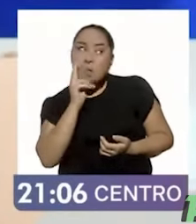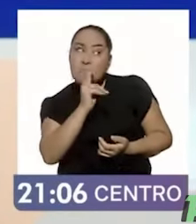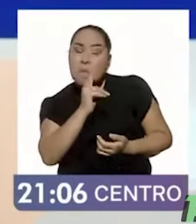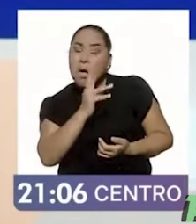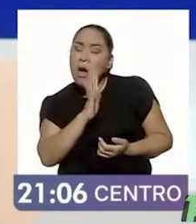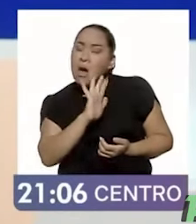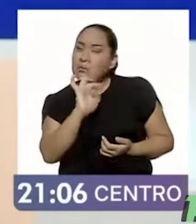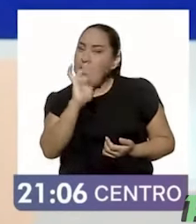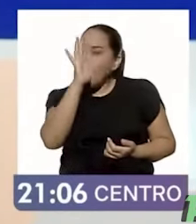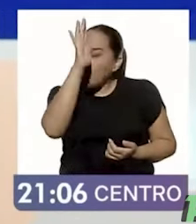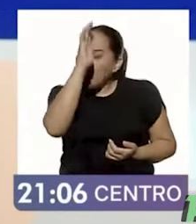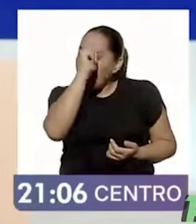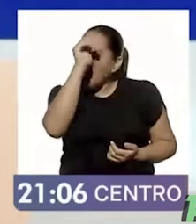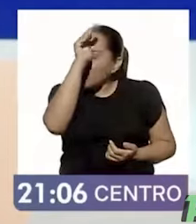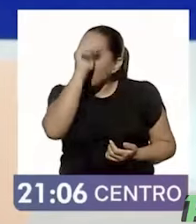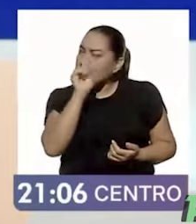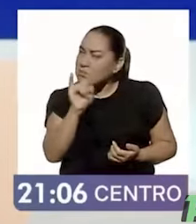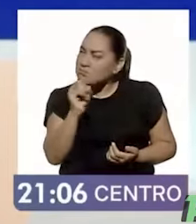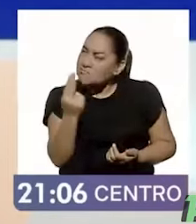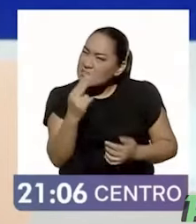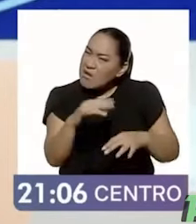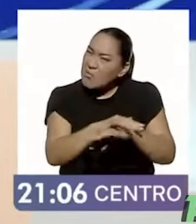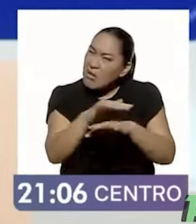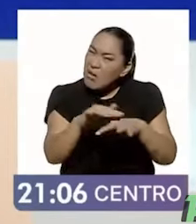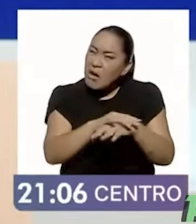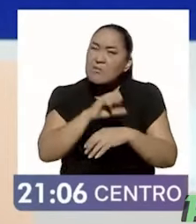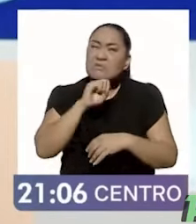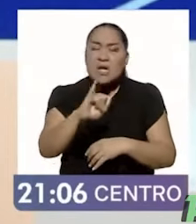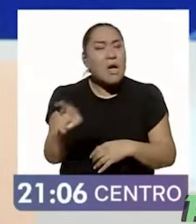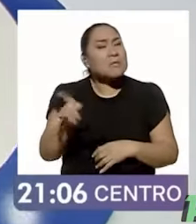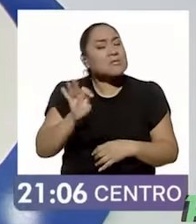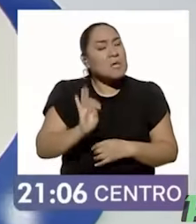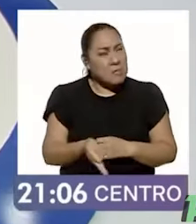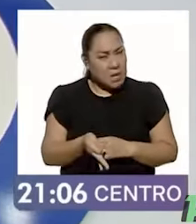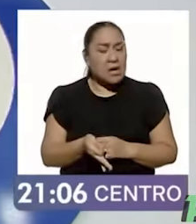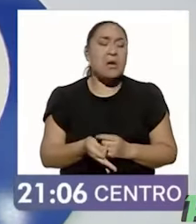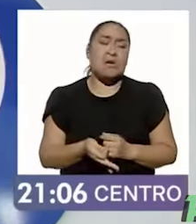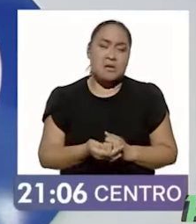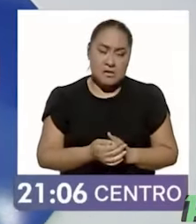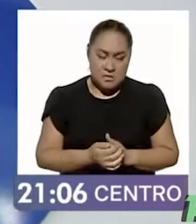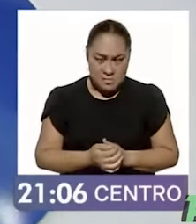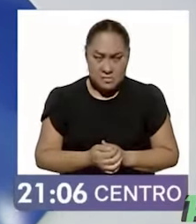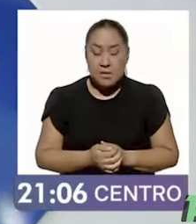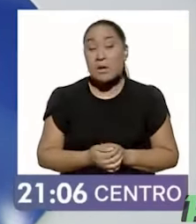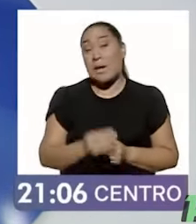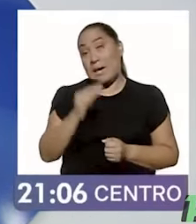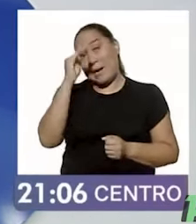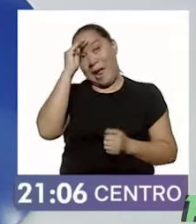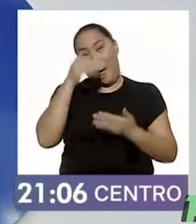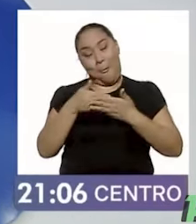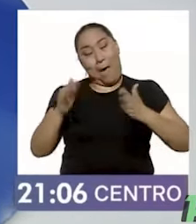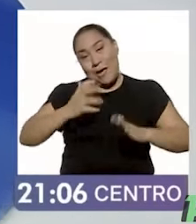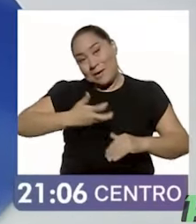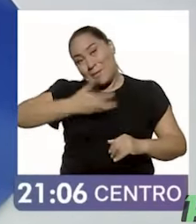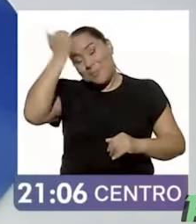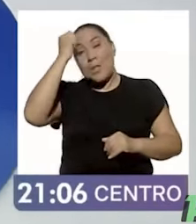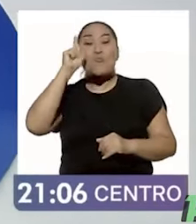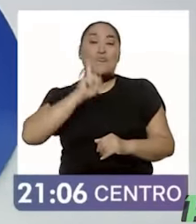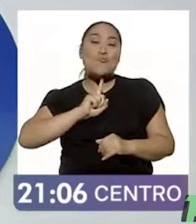resistencia a este proyecto. Así es, es decir, no es solo que llegue una mujer, porque ha habido